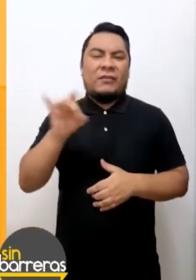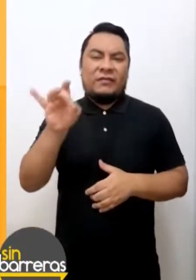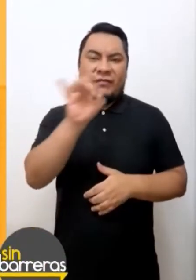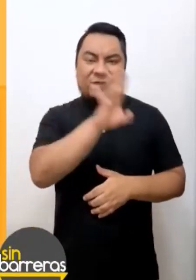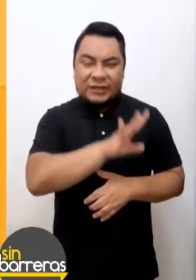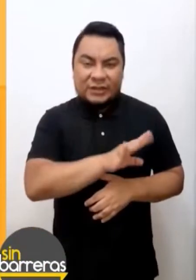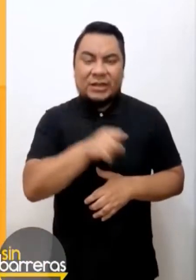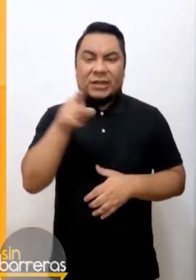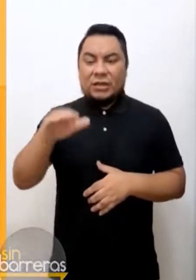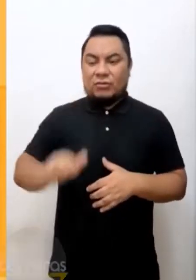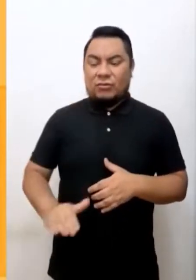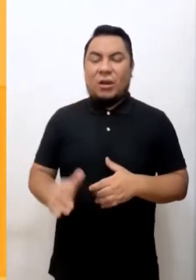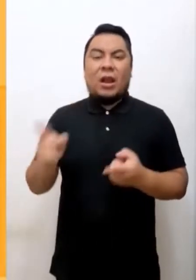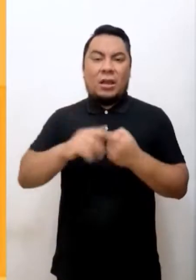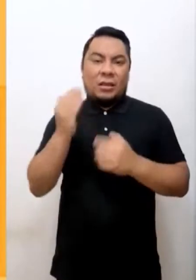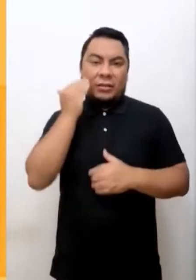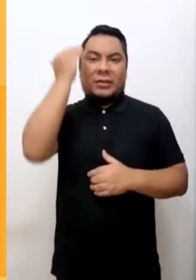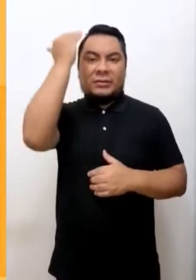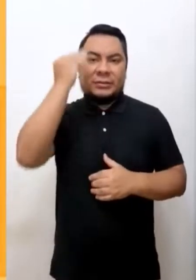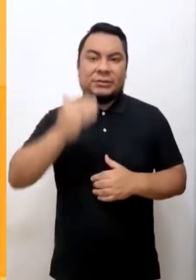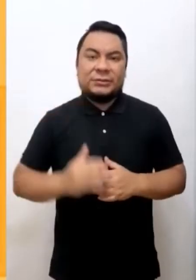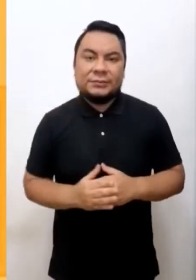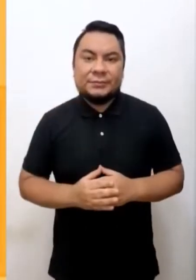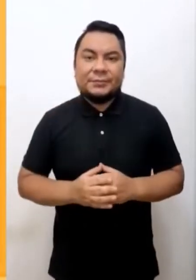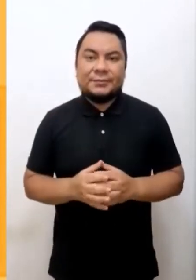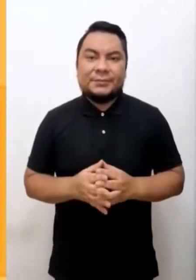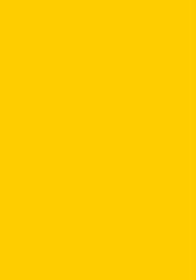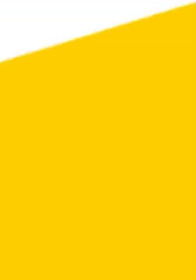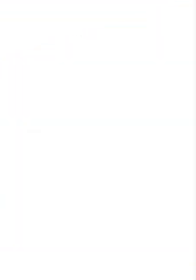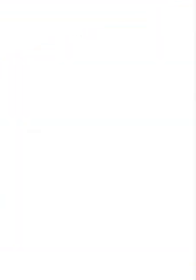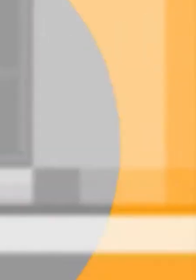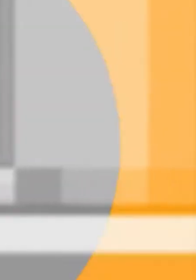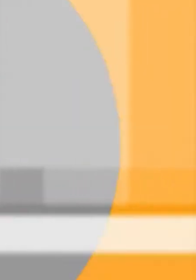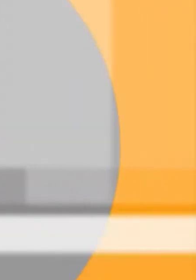edades, desde la niñez hasta la adultez.